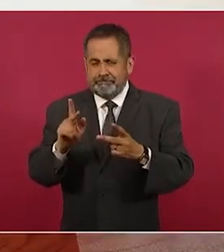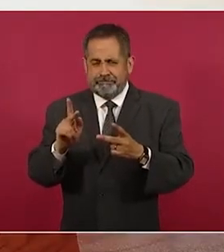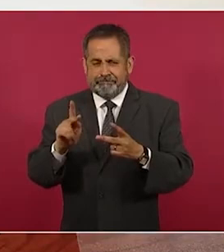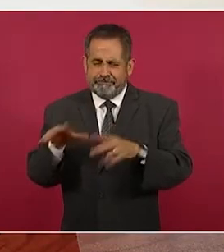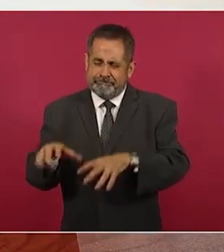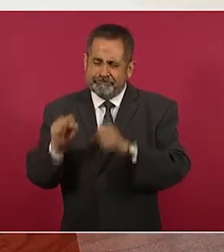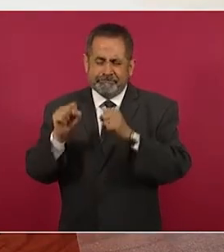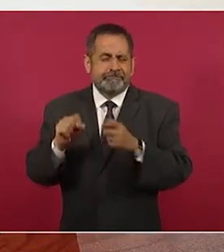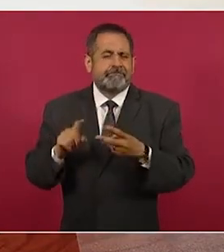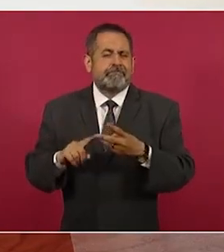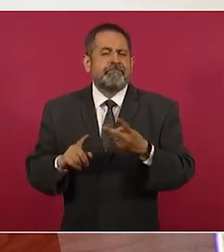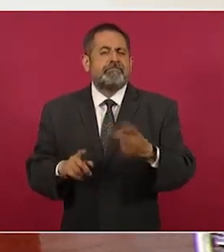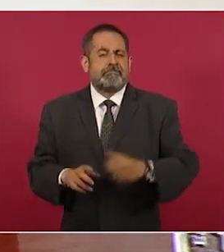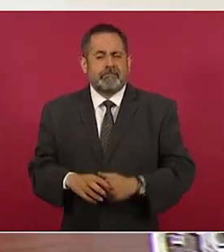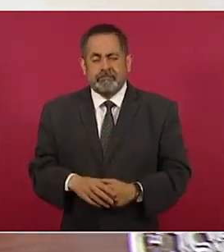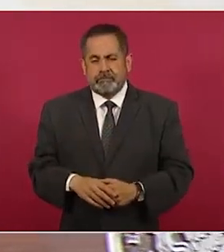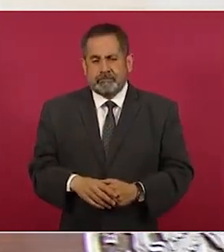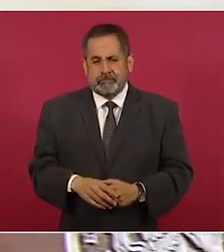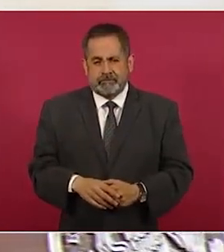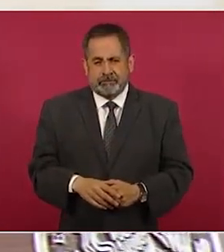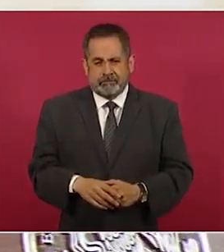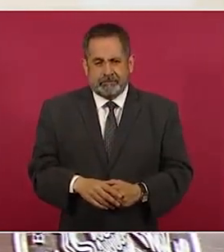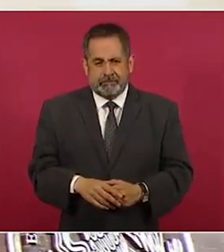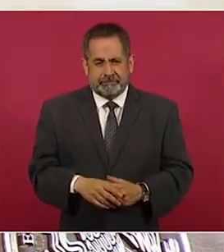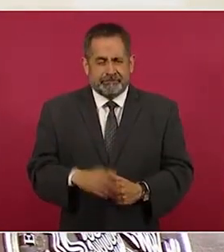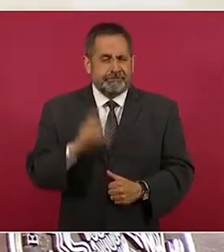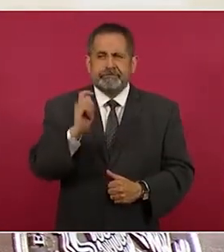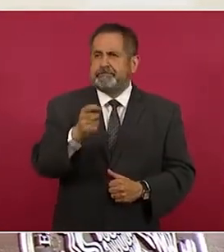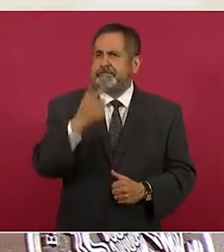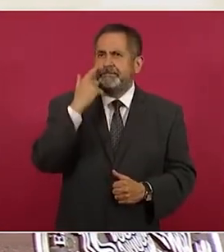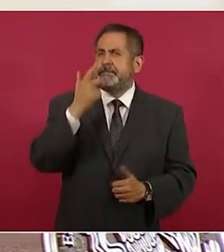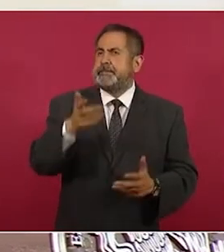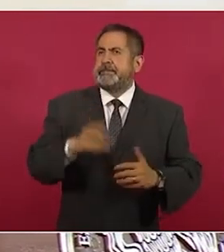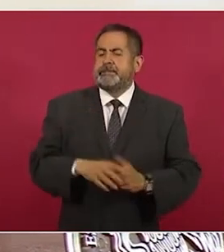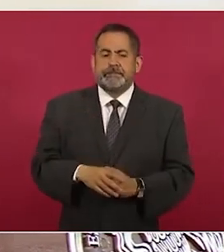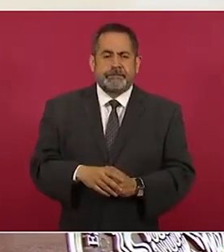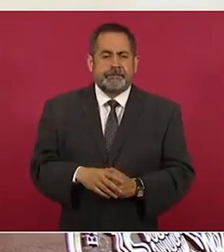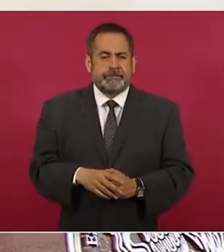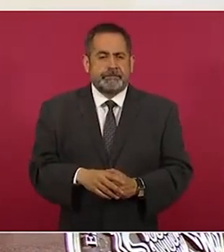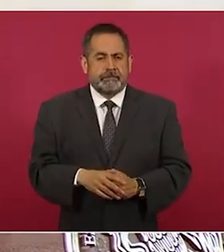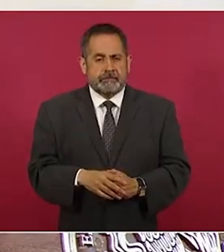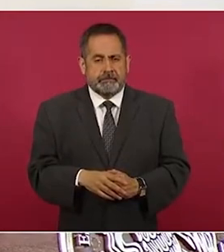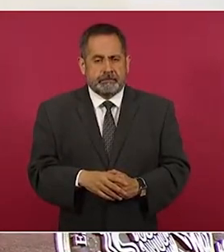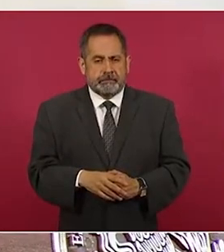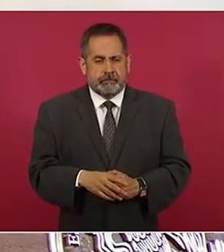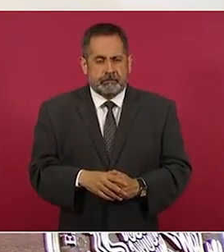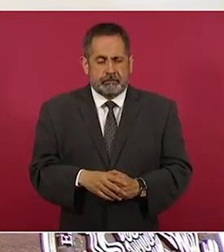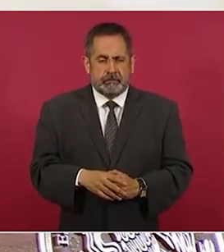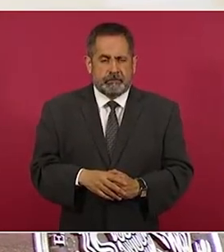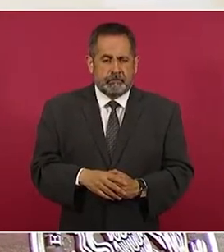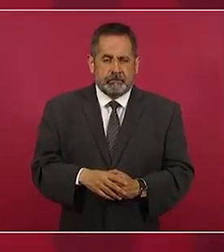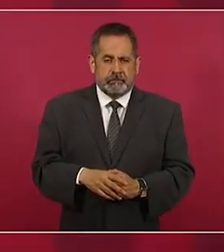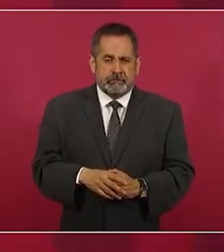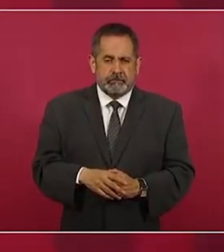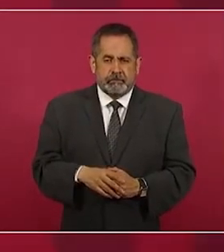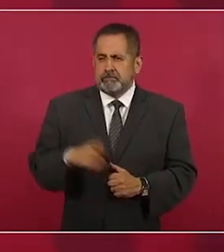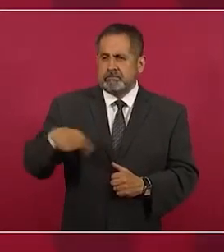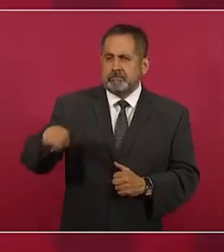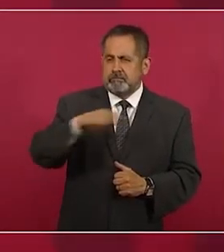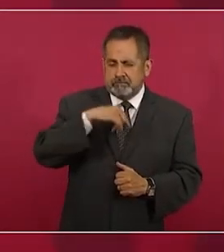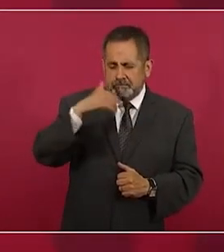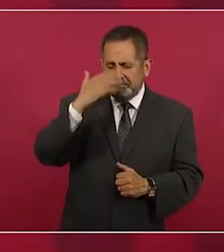Es más, ni siquiera es novedad,